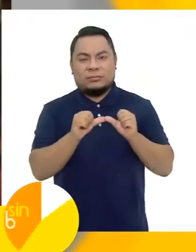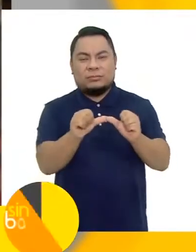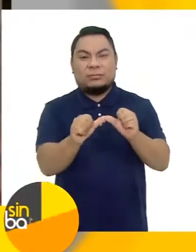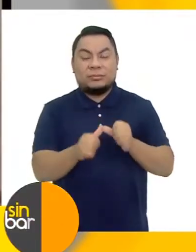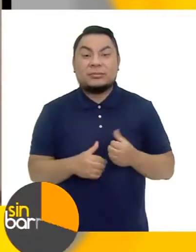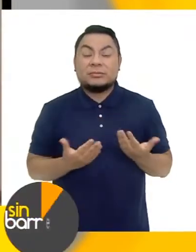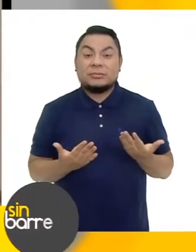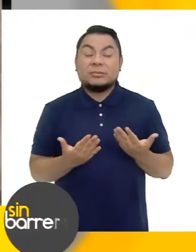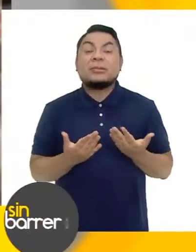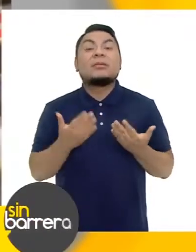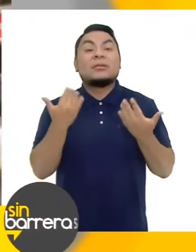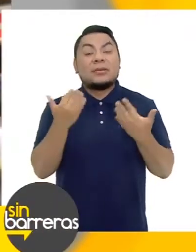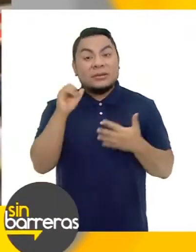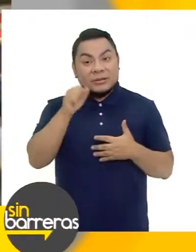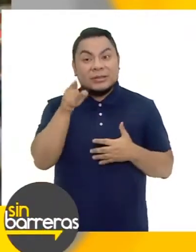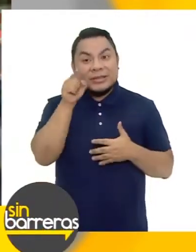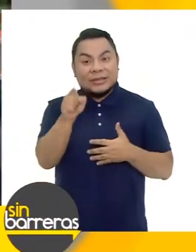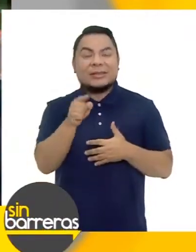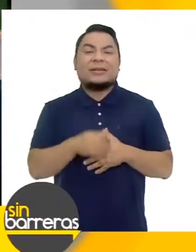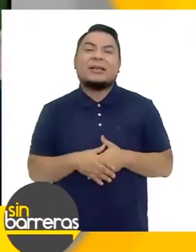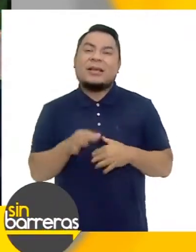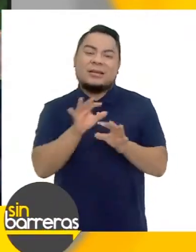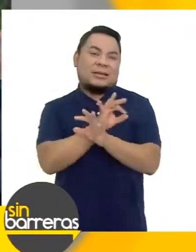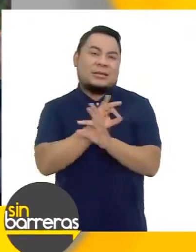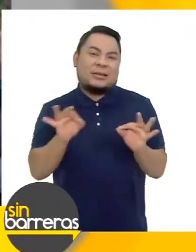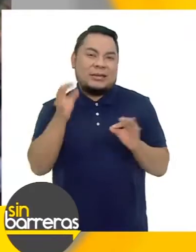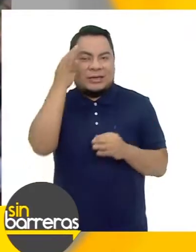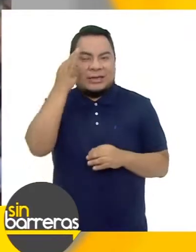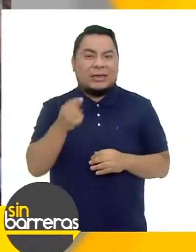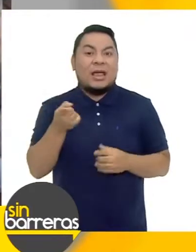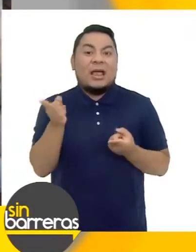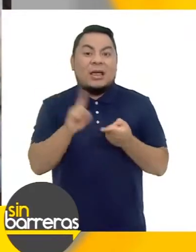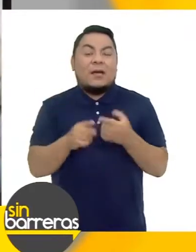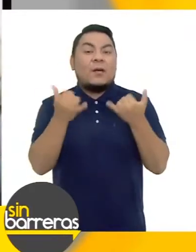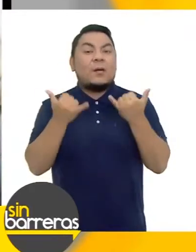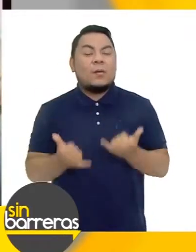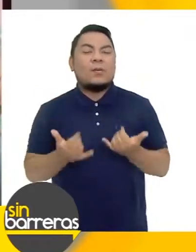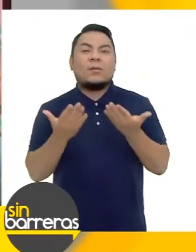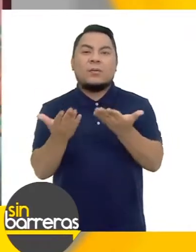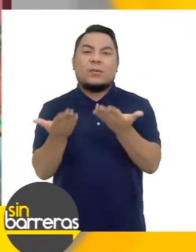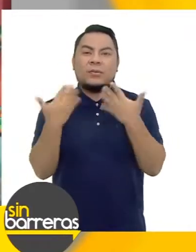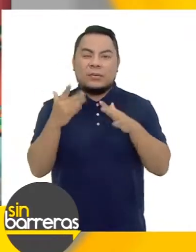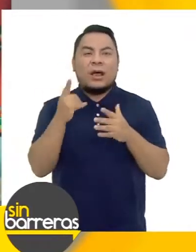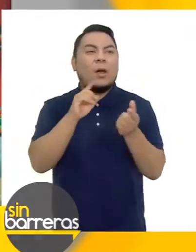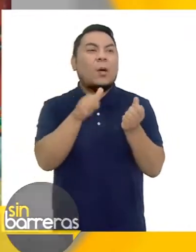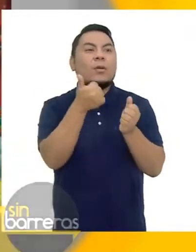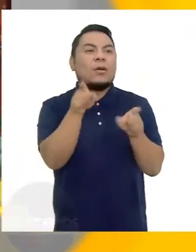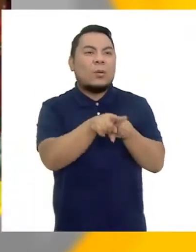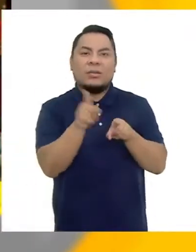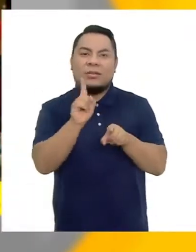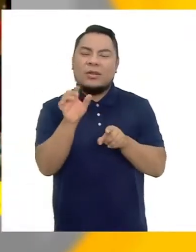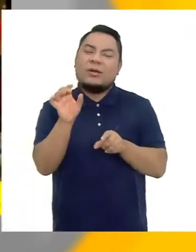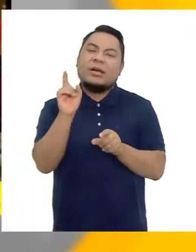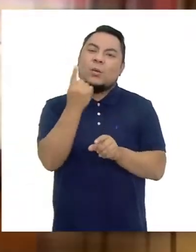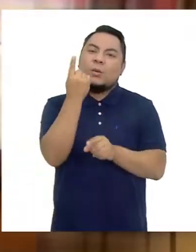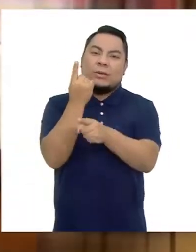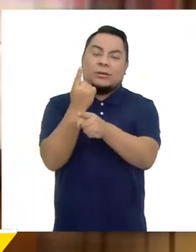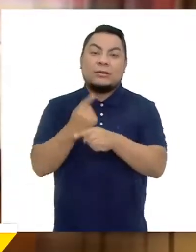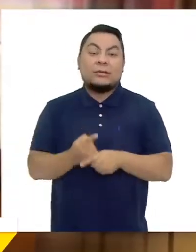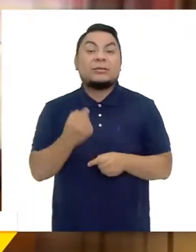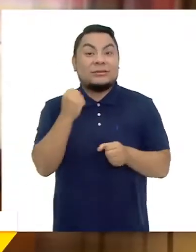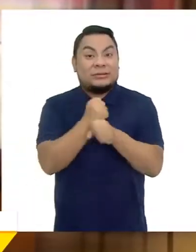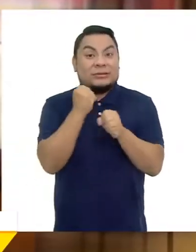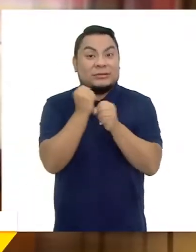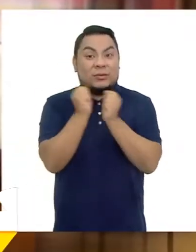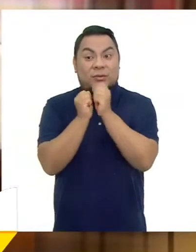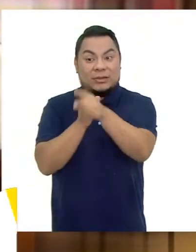Y eso Nadie Creo que Hasta ahora La comparaba a ella Trabajar